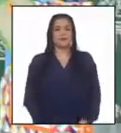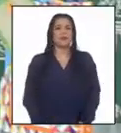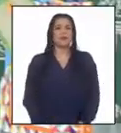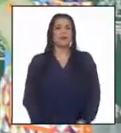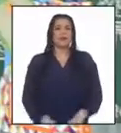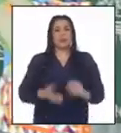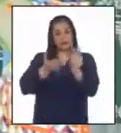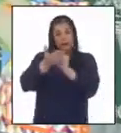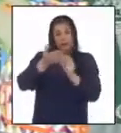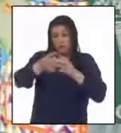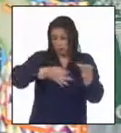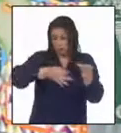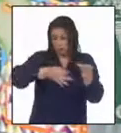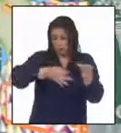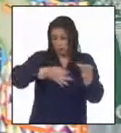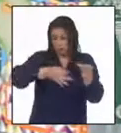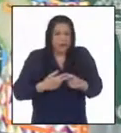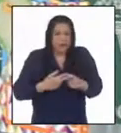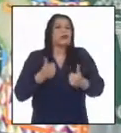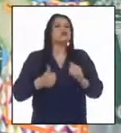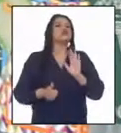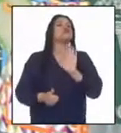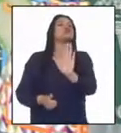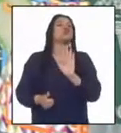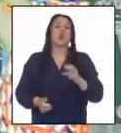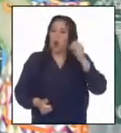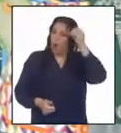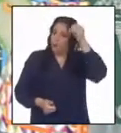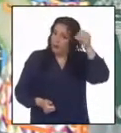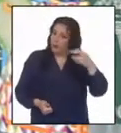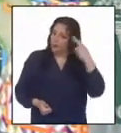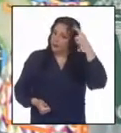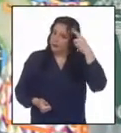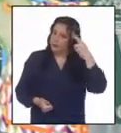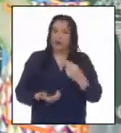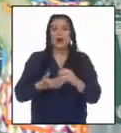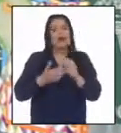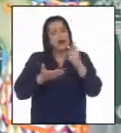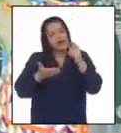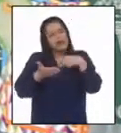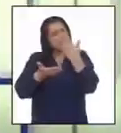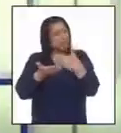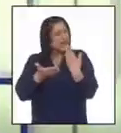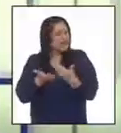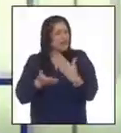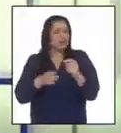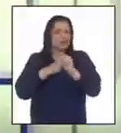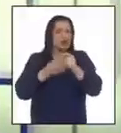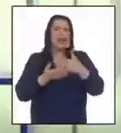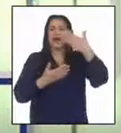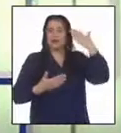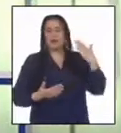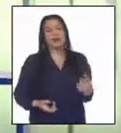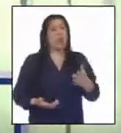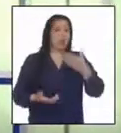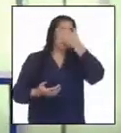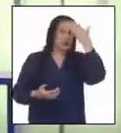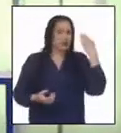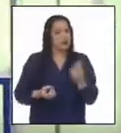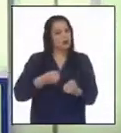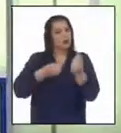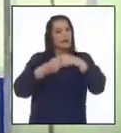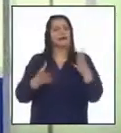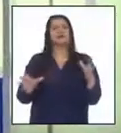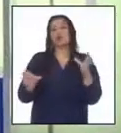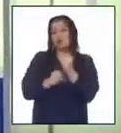Tu texto argumentativo debe partir de tu postura. Por ello, revisa tu producto de la semana anterior. No olvides que, como parte de tu